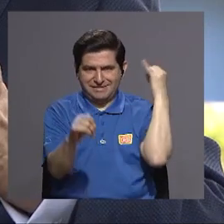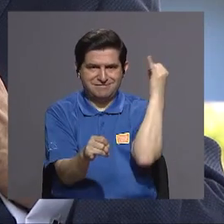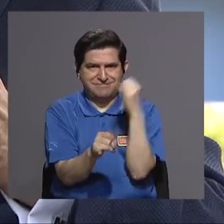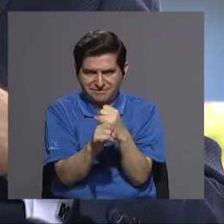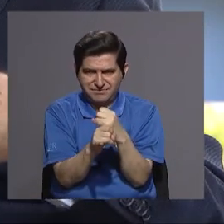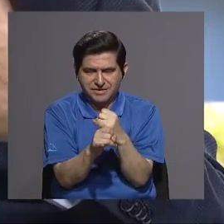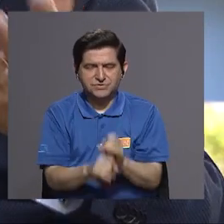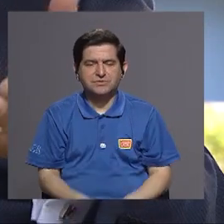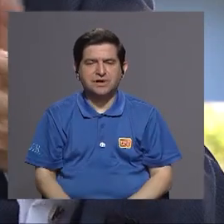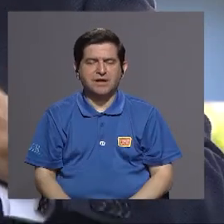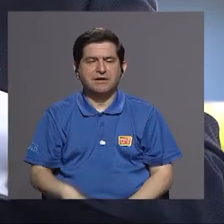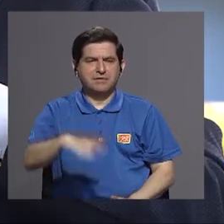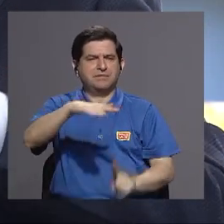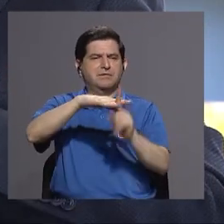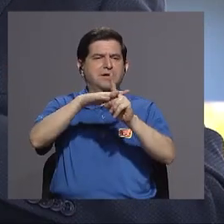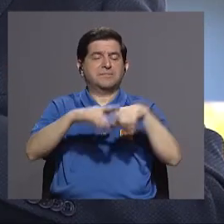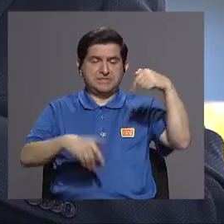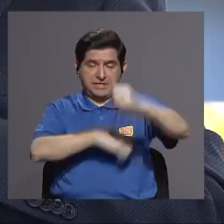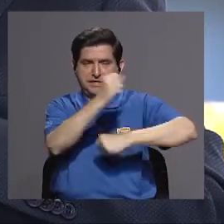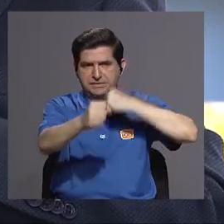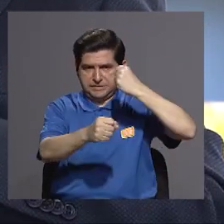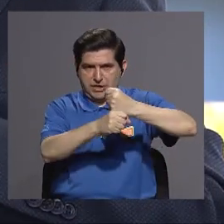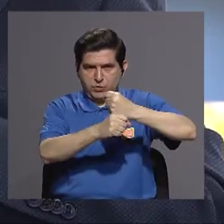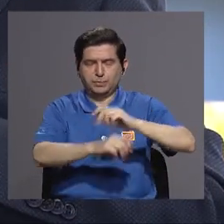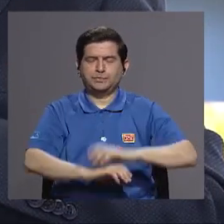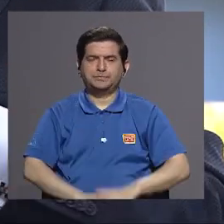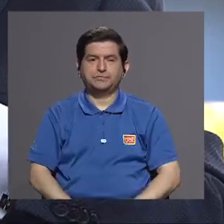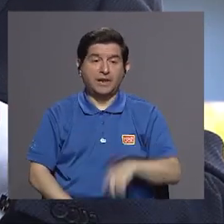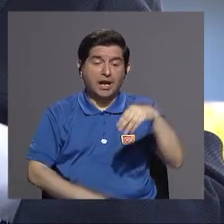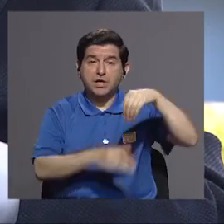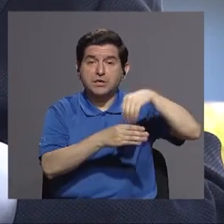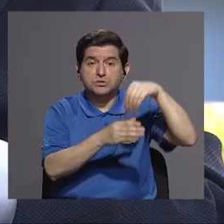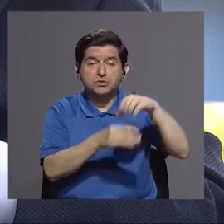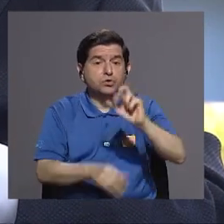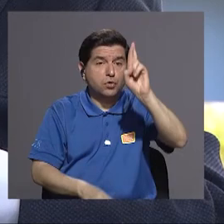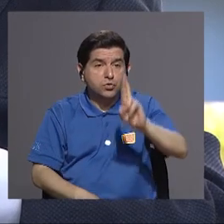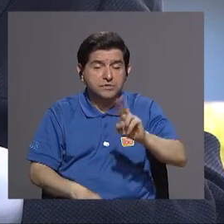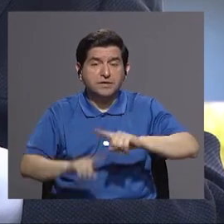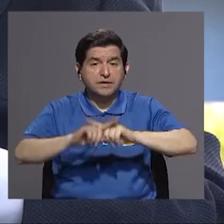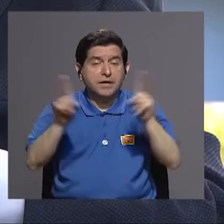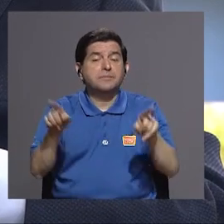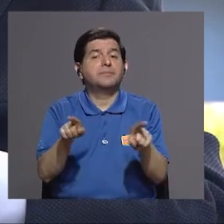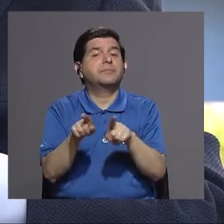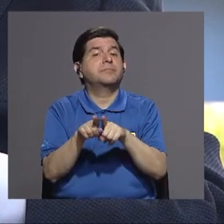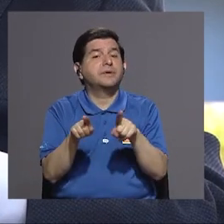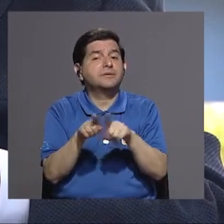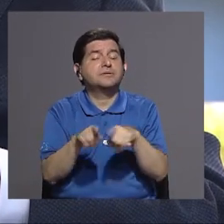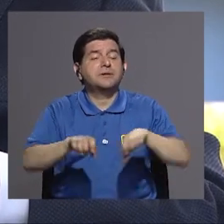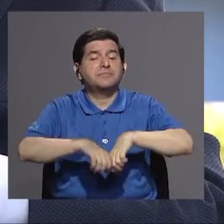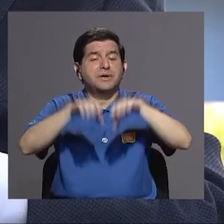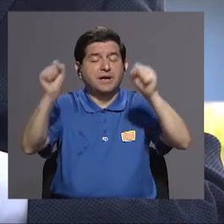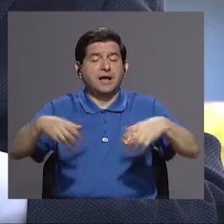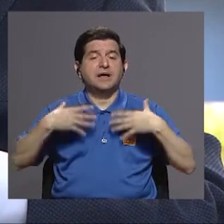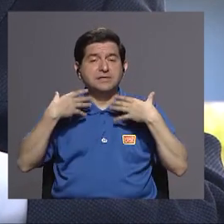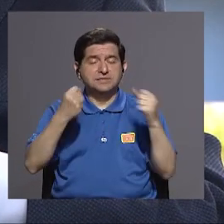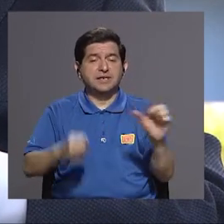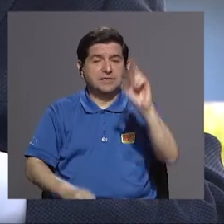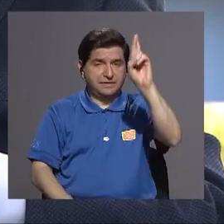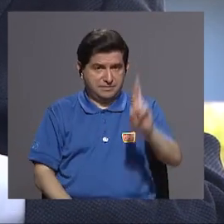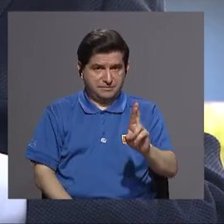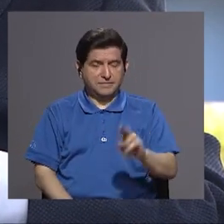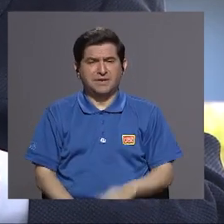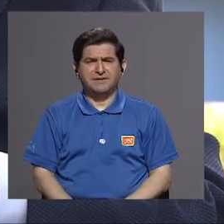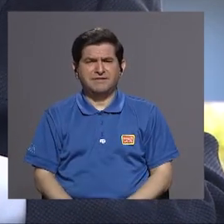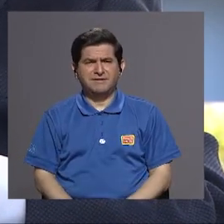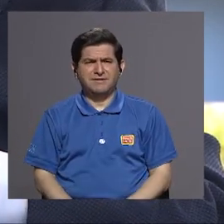internacional que saldrá entre el curso de este año es un aporte costa rica pero es un aporte también al sistema salud costa rica